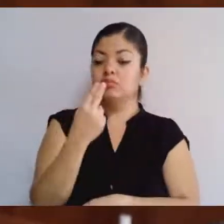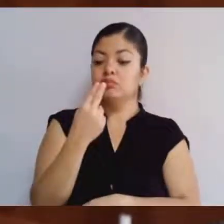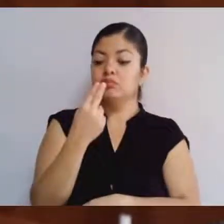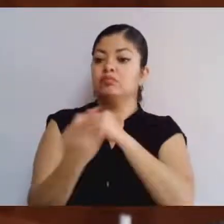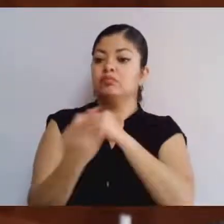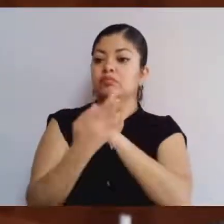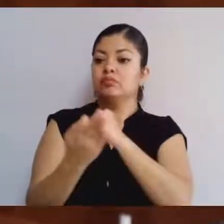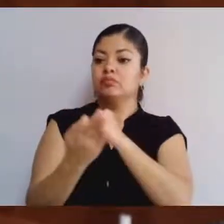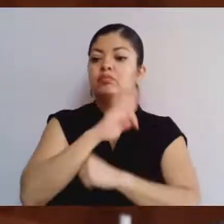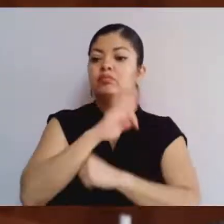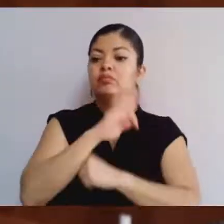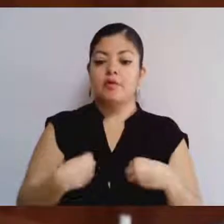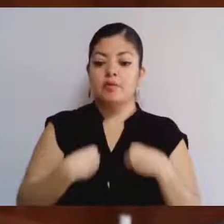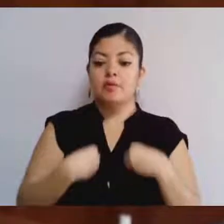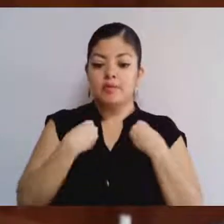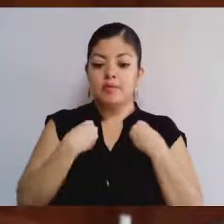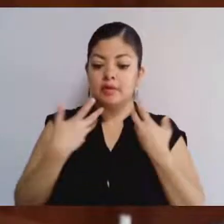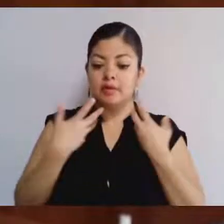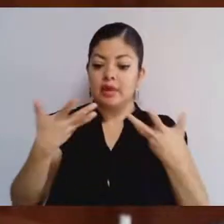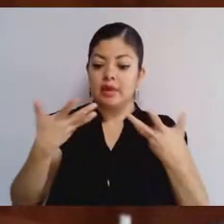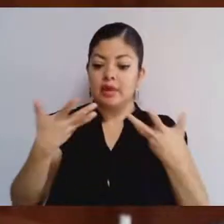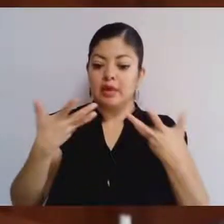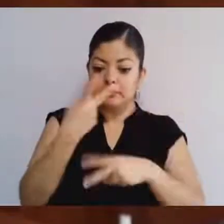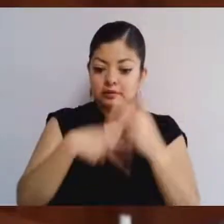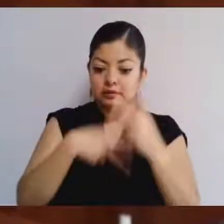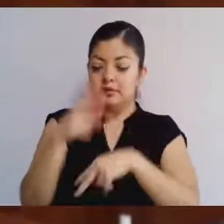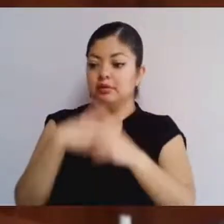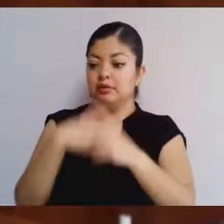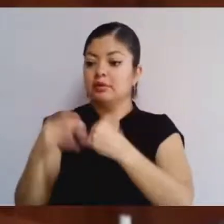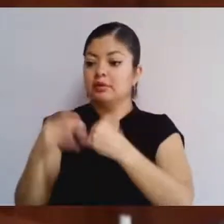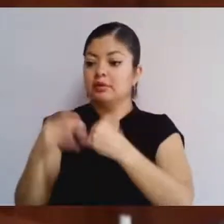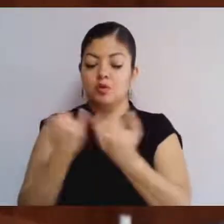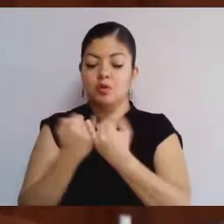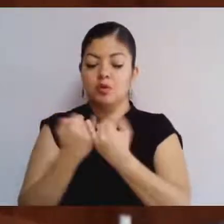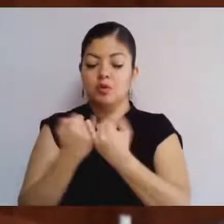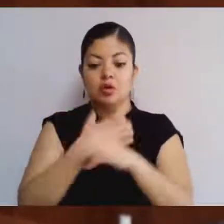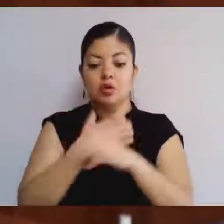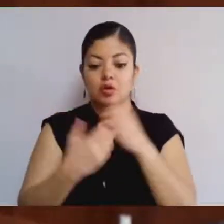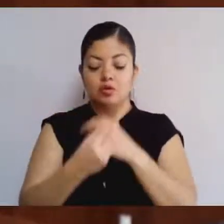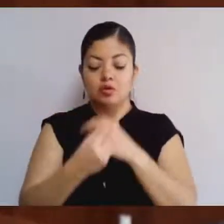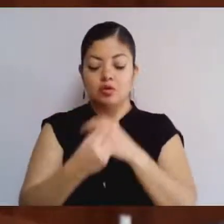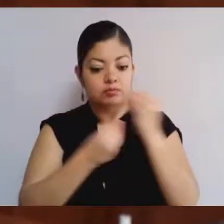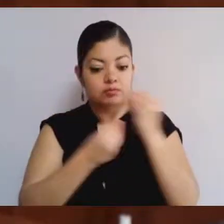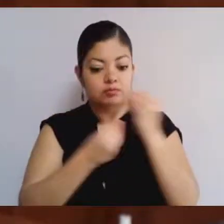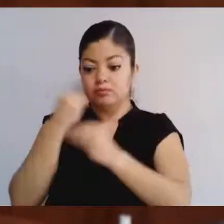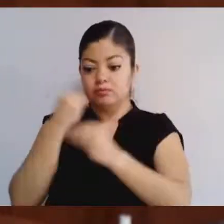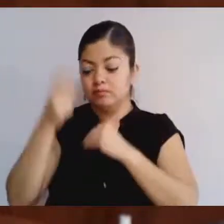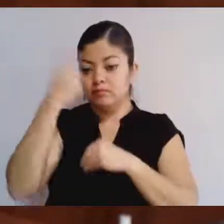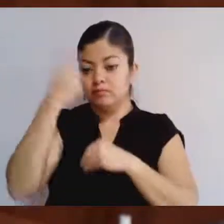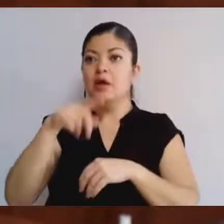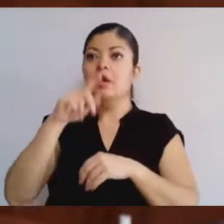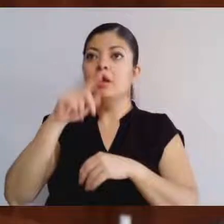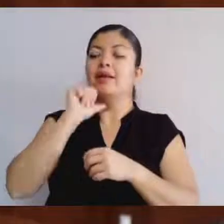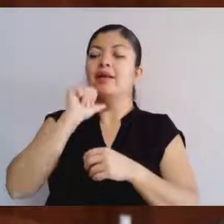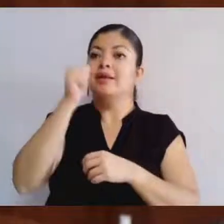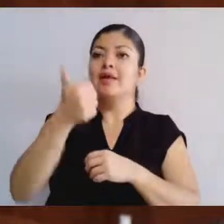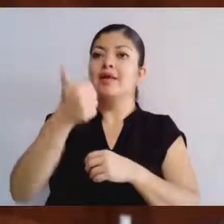alternativas que nos permitan vivir, producir y consumir sin que ello implique dañar más a nuestro